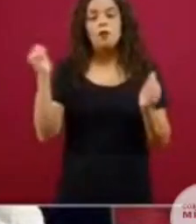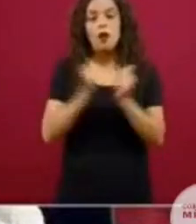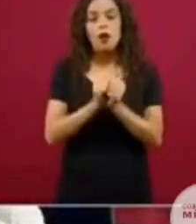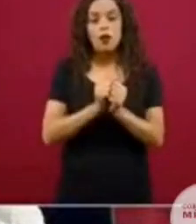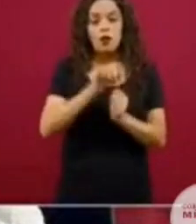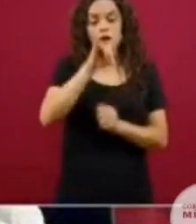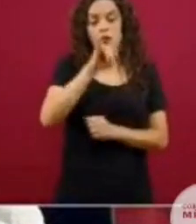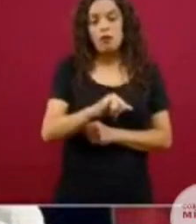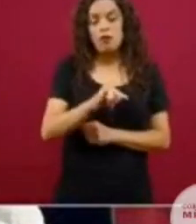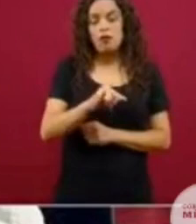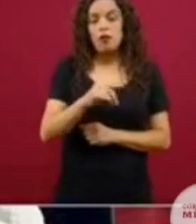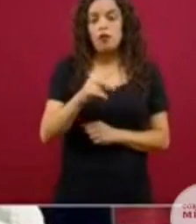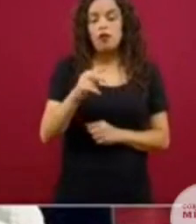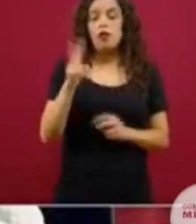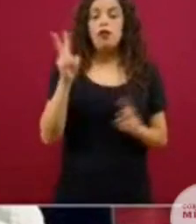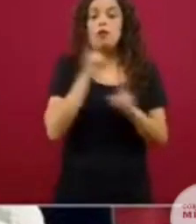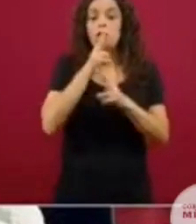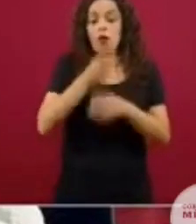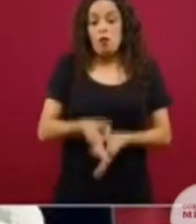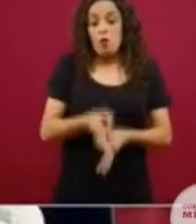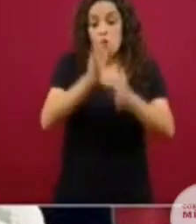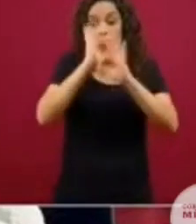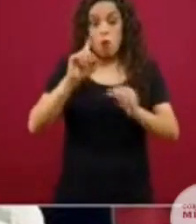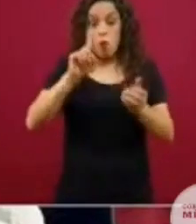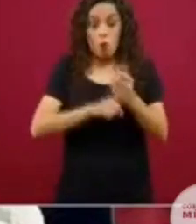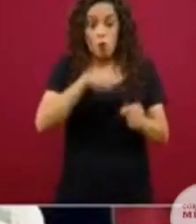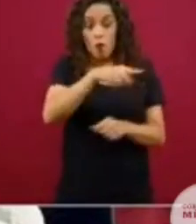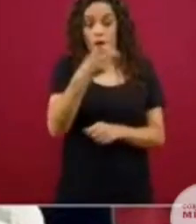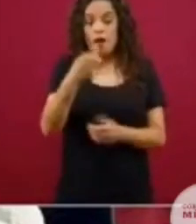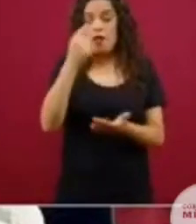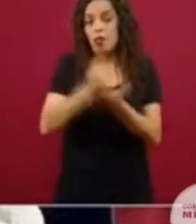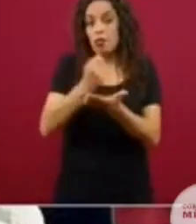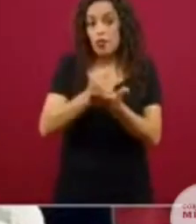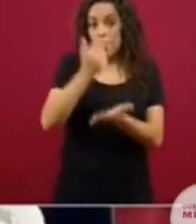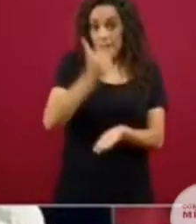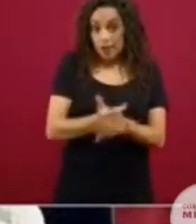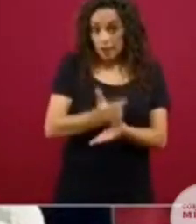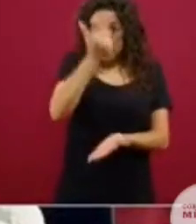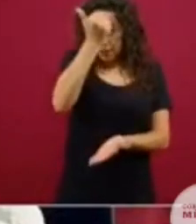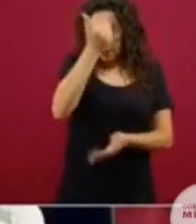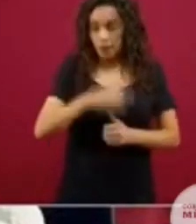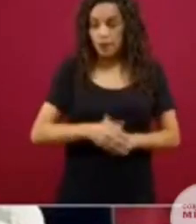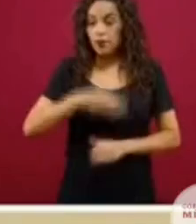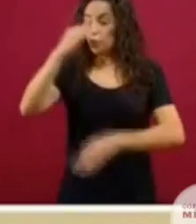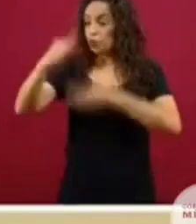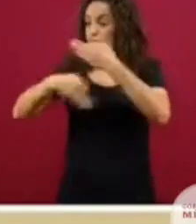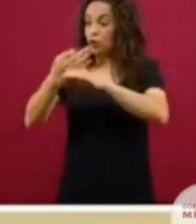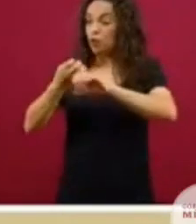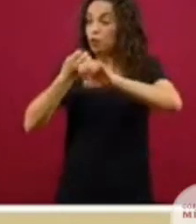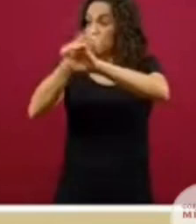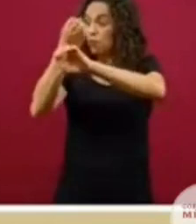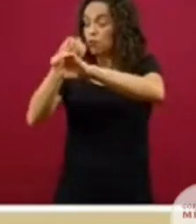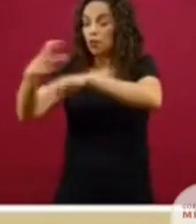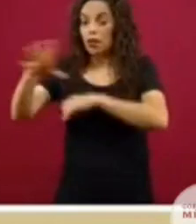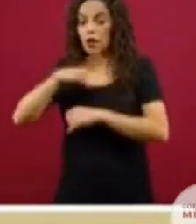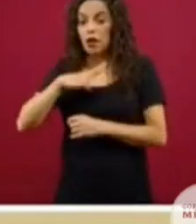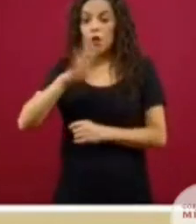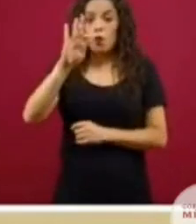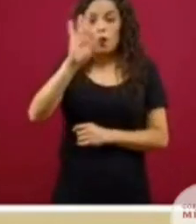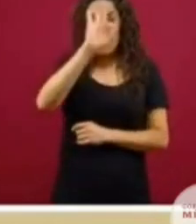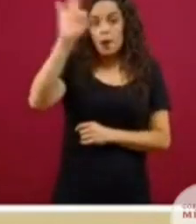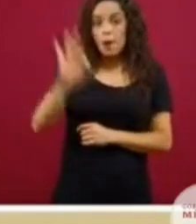críticos. Aquí de hecho ahora al menos todos los estados tienen 40 por ciento o más de